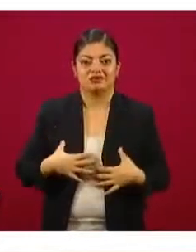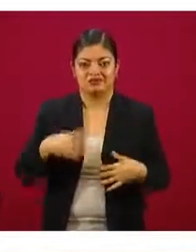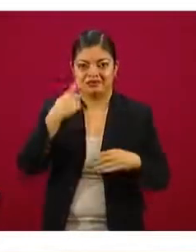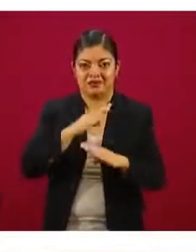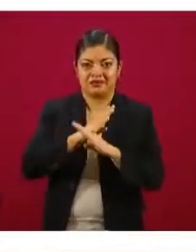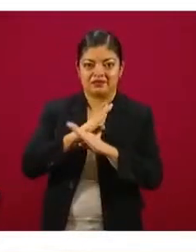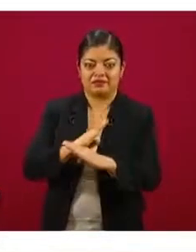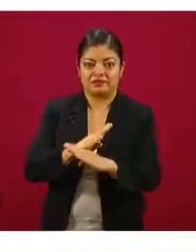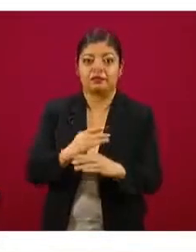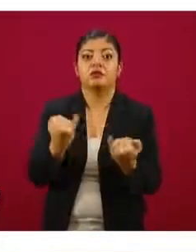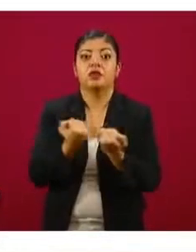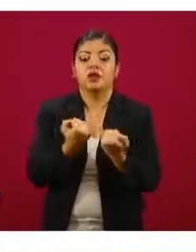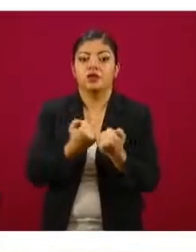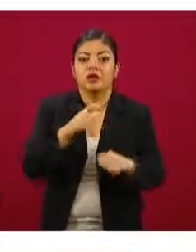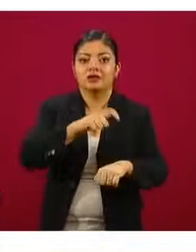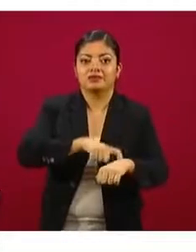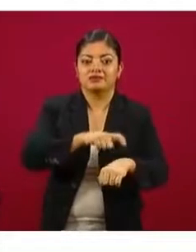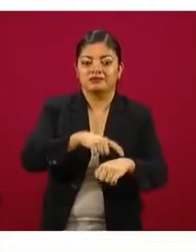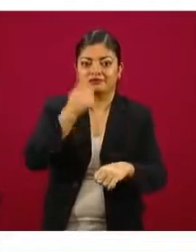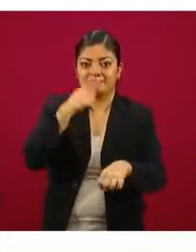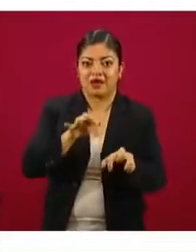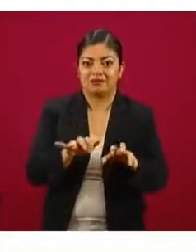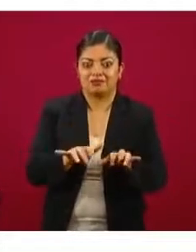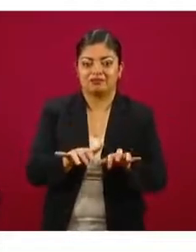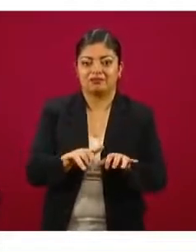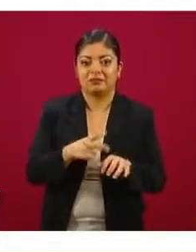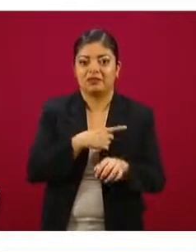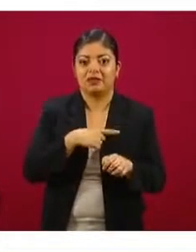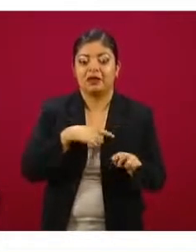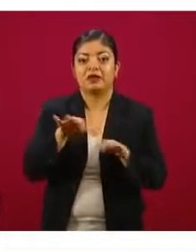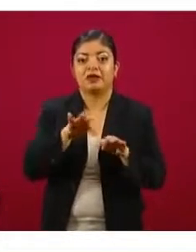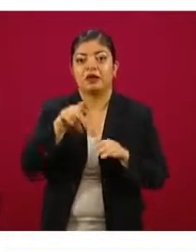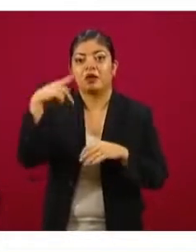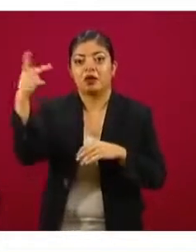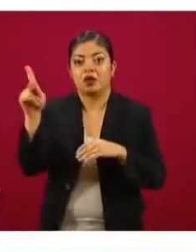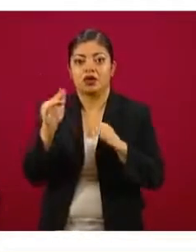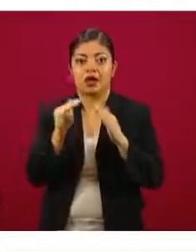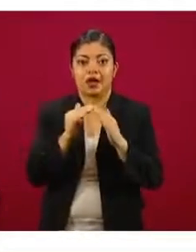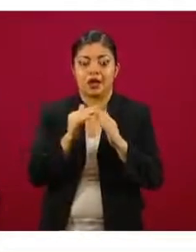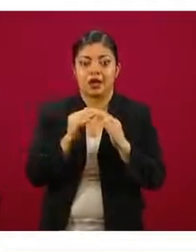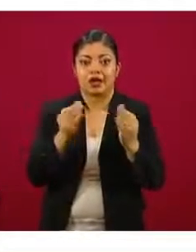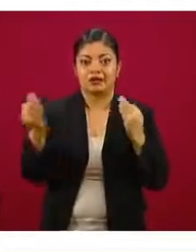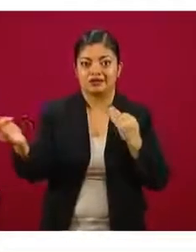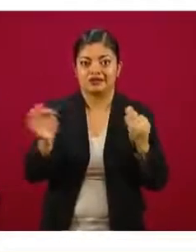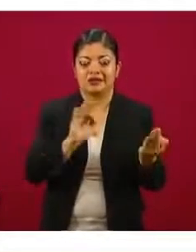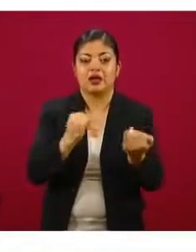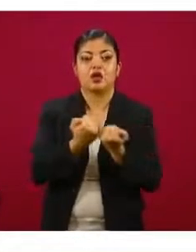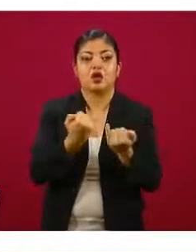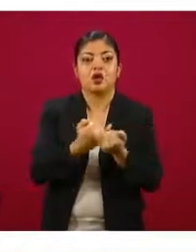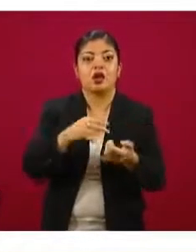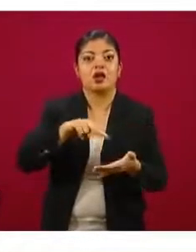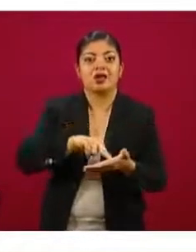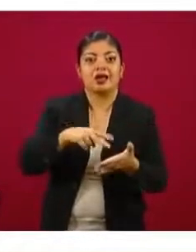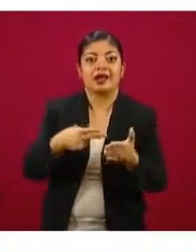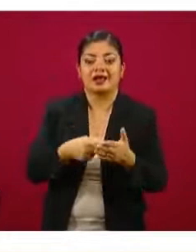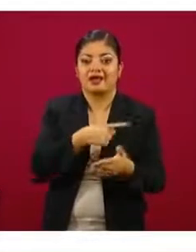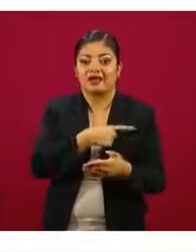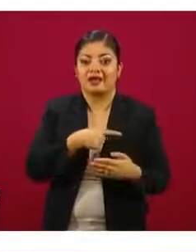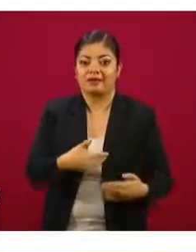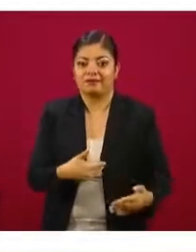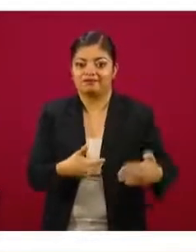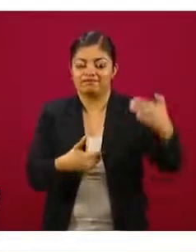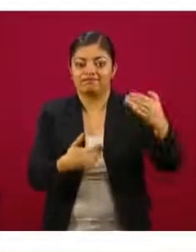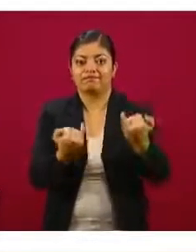administrativos como horarios escalonados, trabajo a distancia y desde casa, temas de ingeniería, barreras físicas,